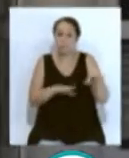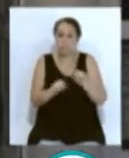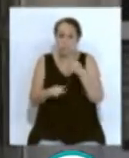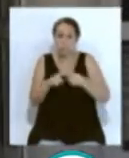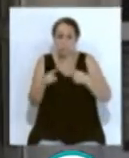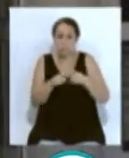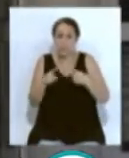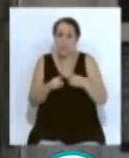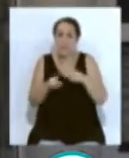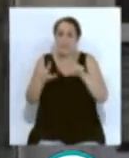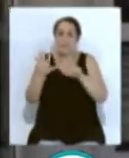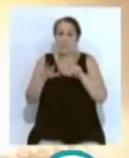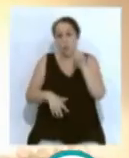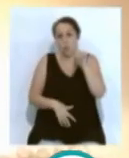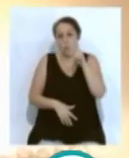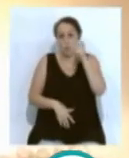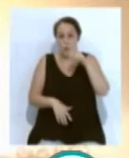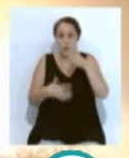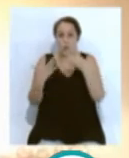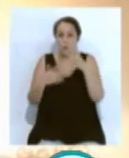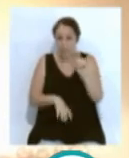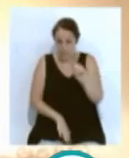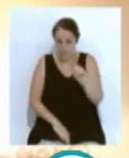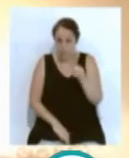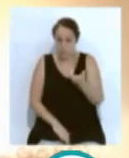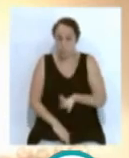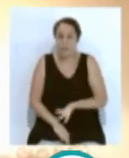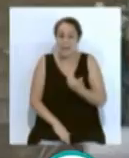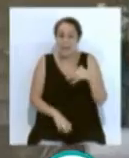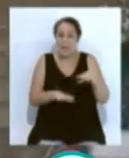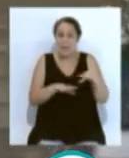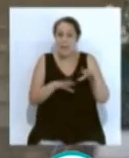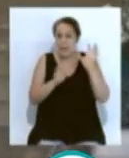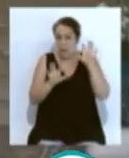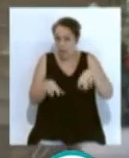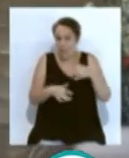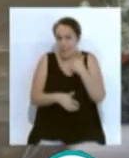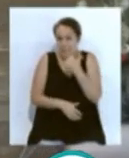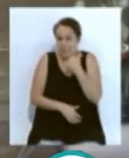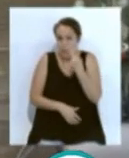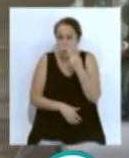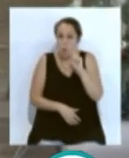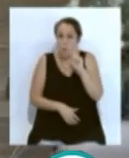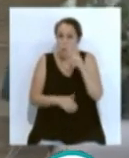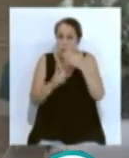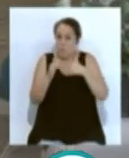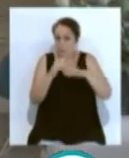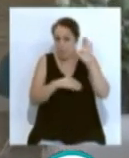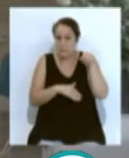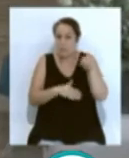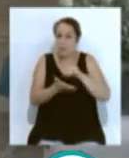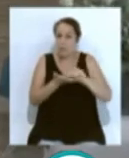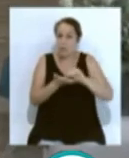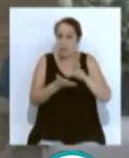provincia ha sido de un 61,90%, es decir, Cádiz ha estado casi dos puntos por encima de esos datos. Según